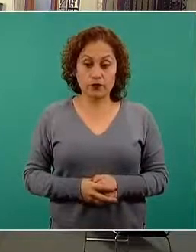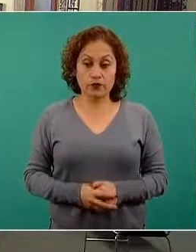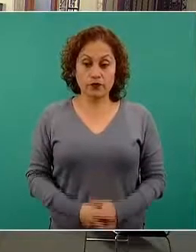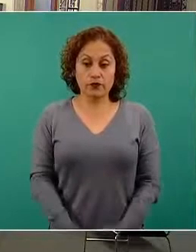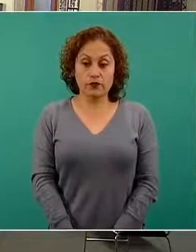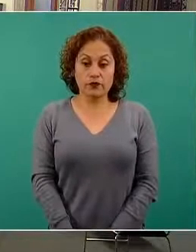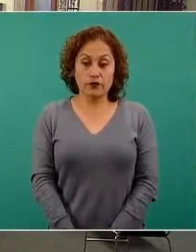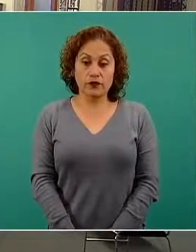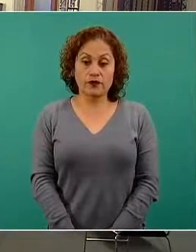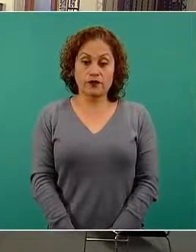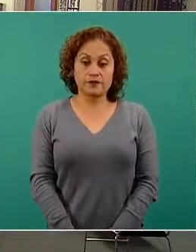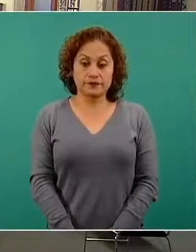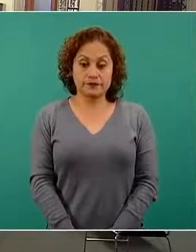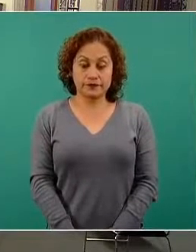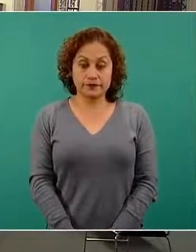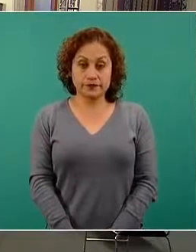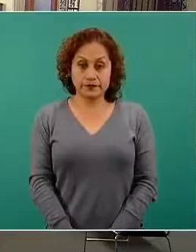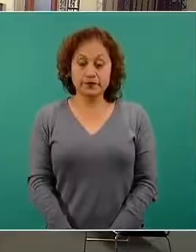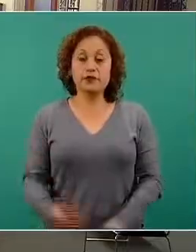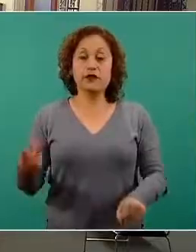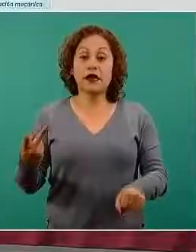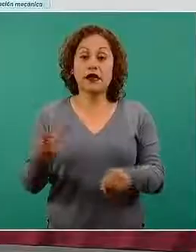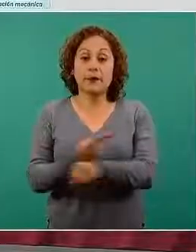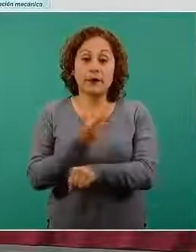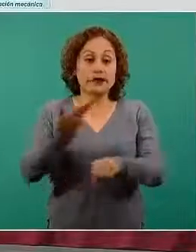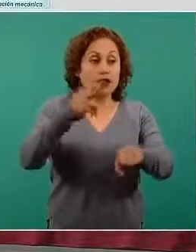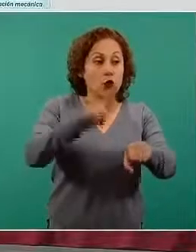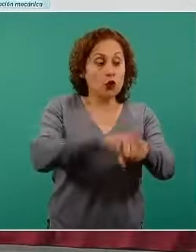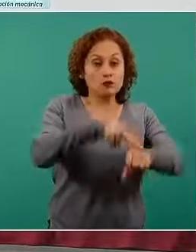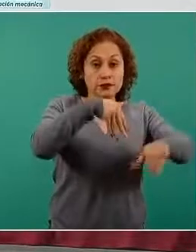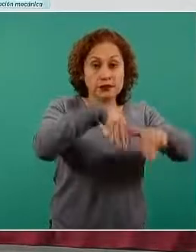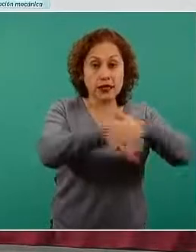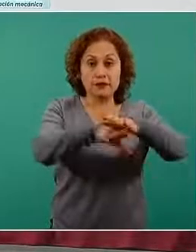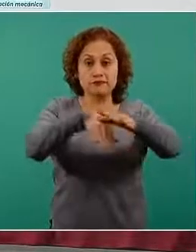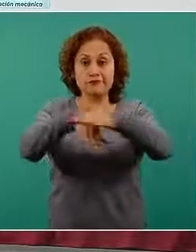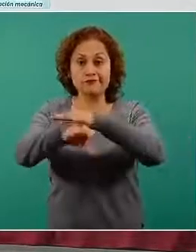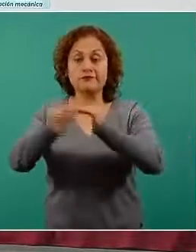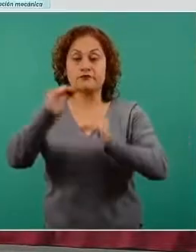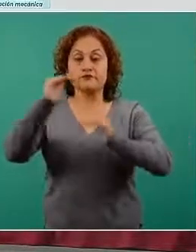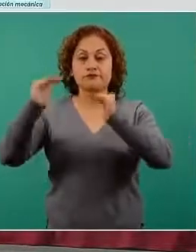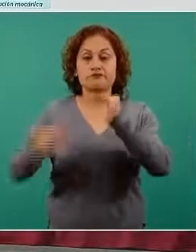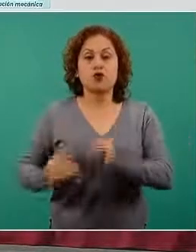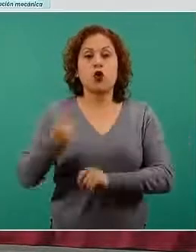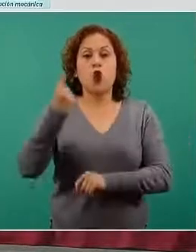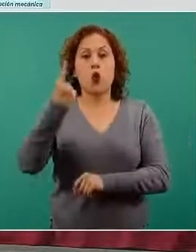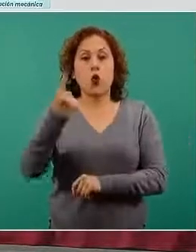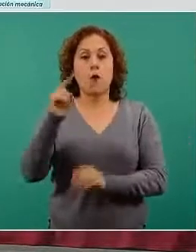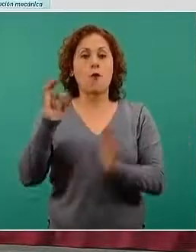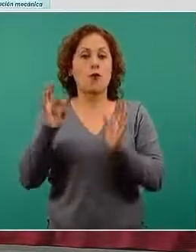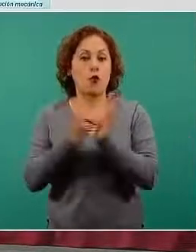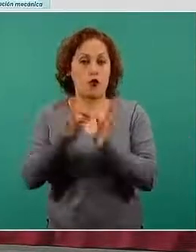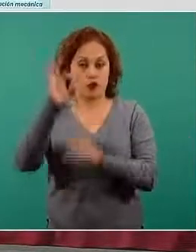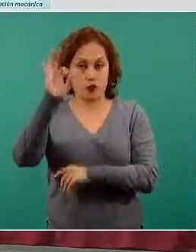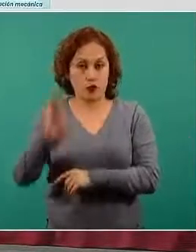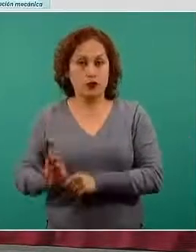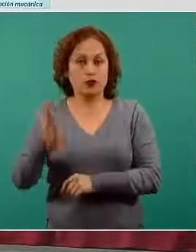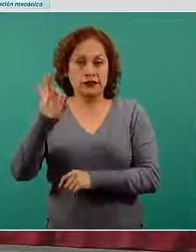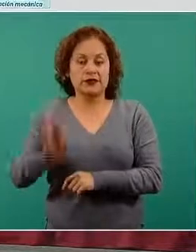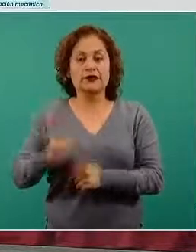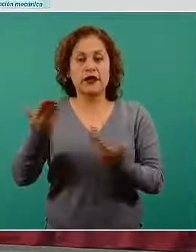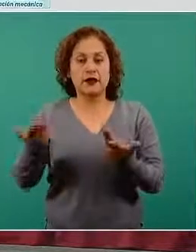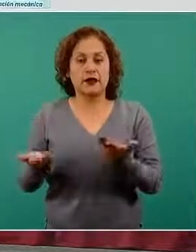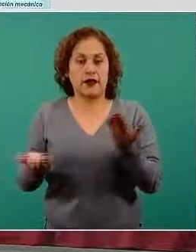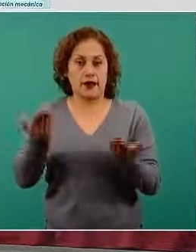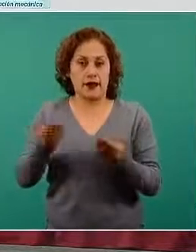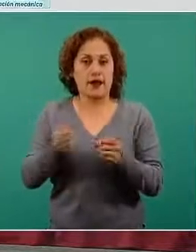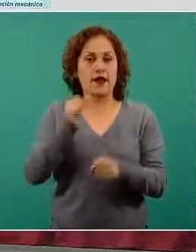La ocupación hospitalaria nacional, en general, disminuyó un punto porcentual con respecto a lo presentado el día de ayer.